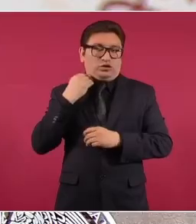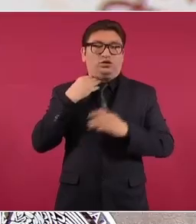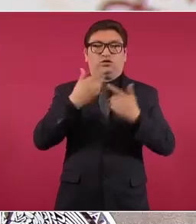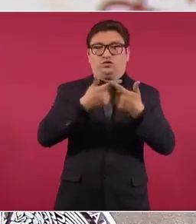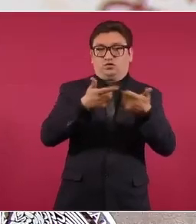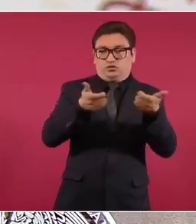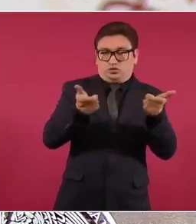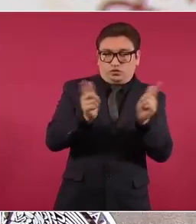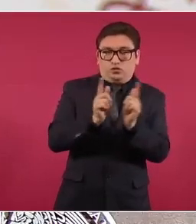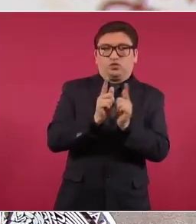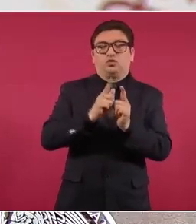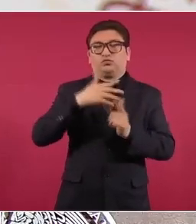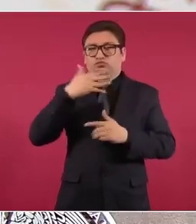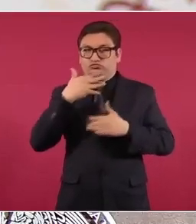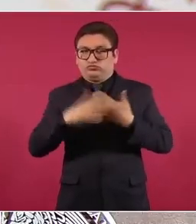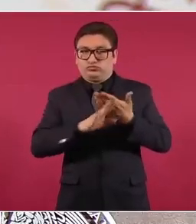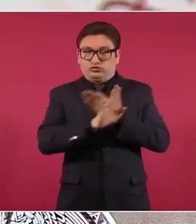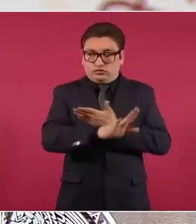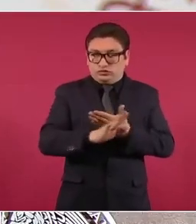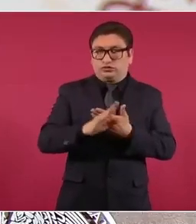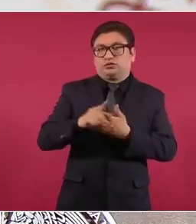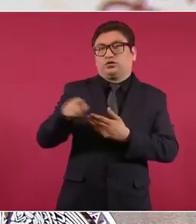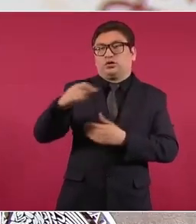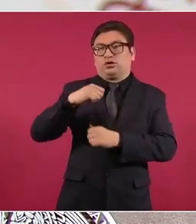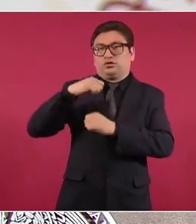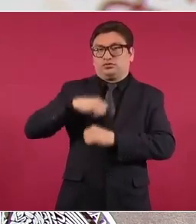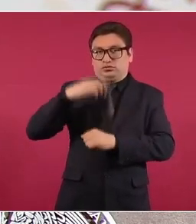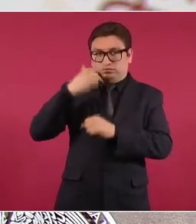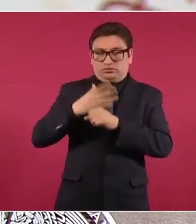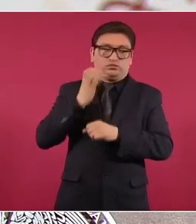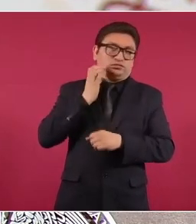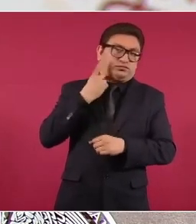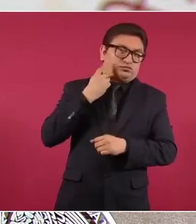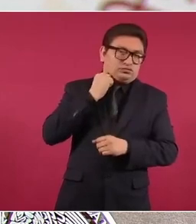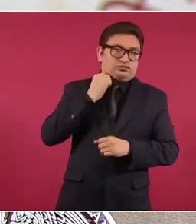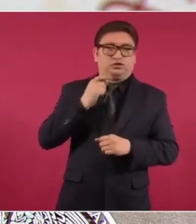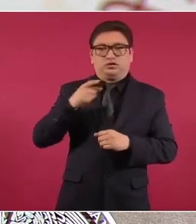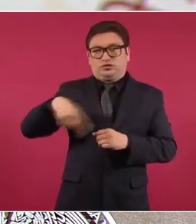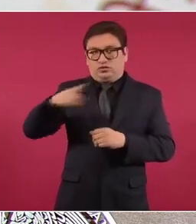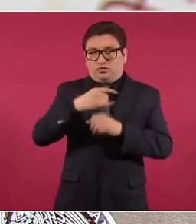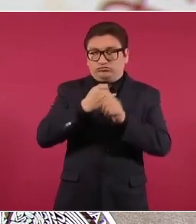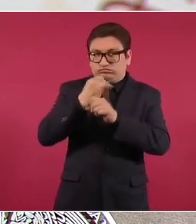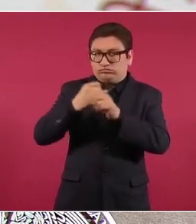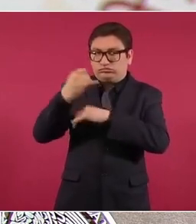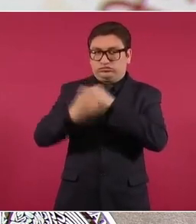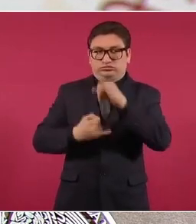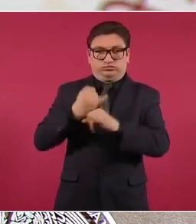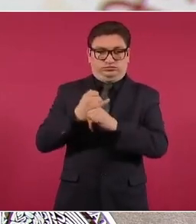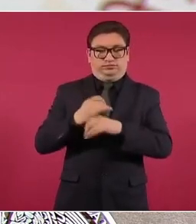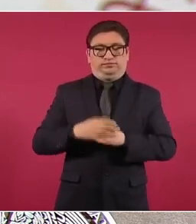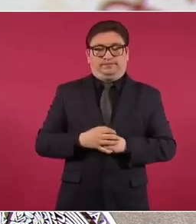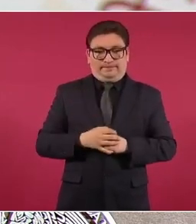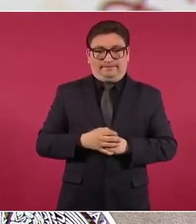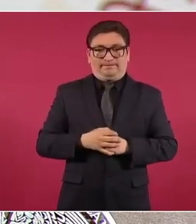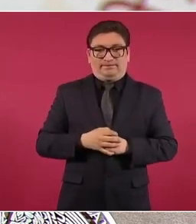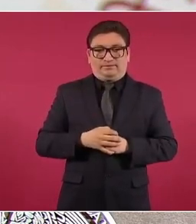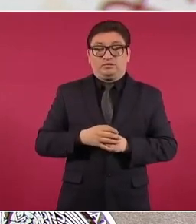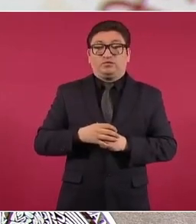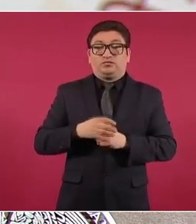grupos anticorrupción, legisladores e investigadores internacionales. Se